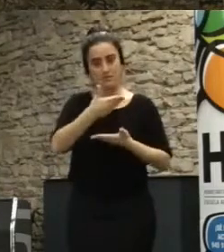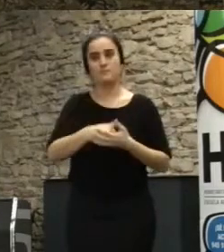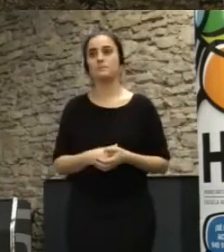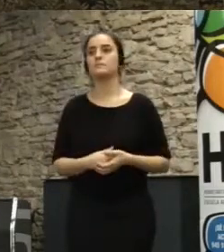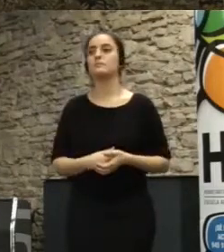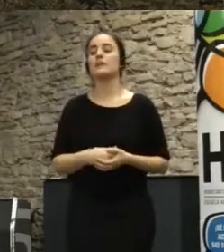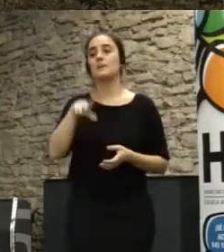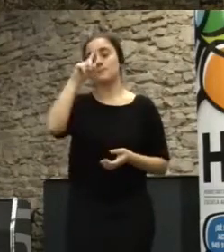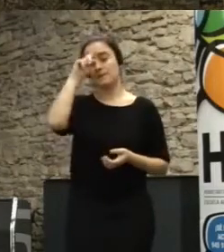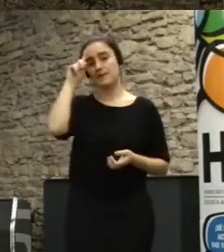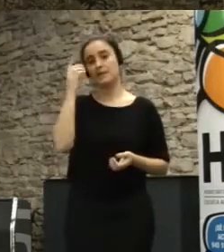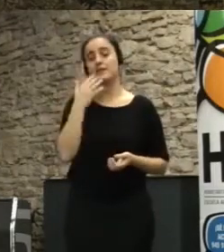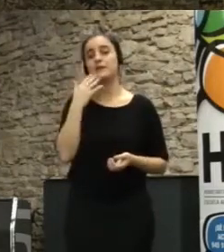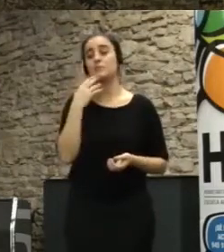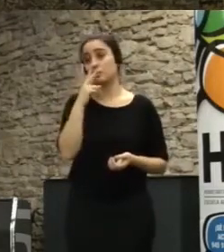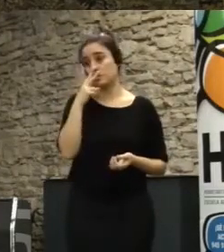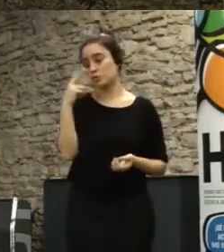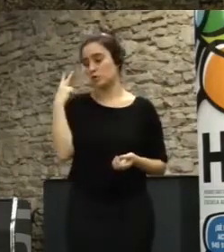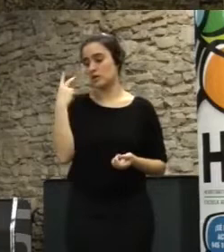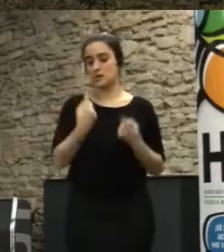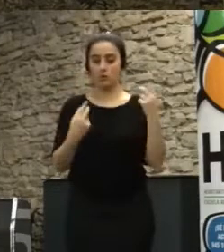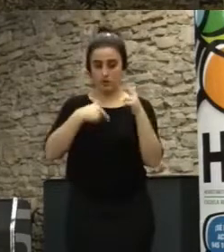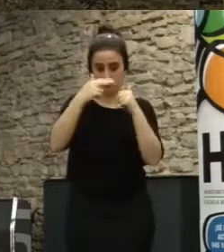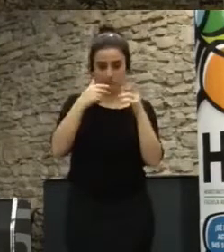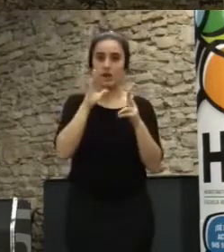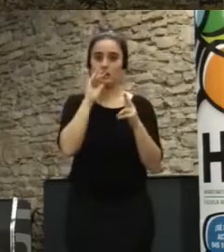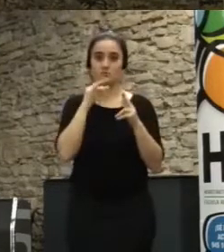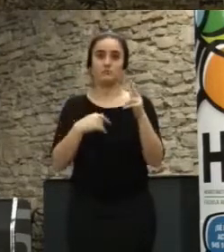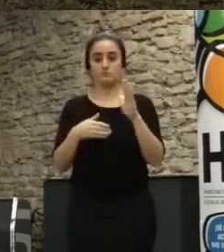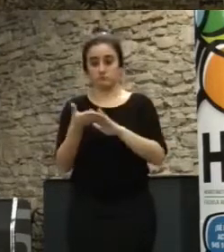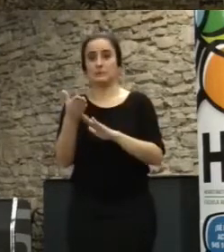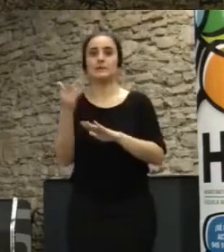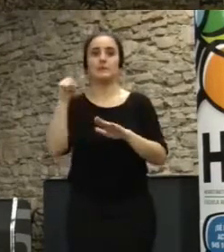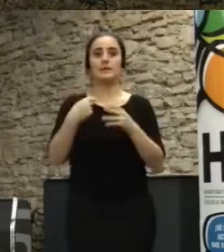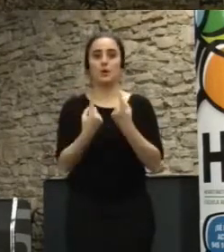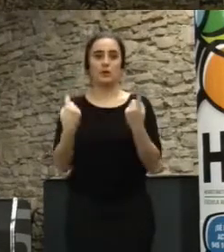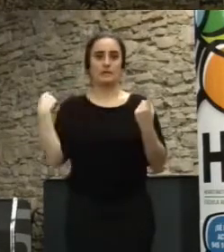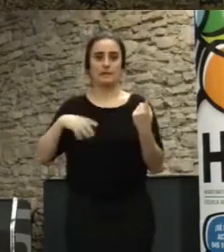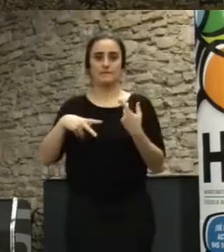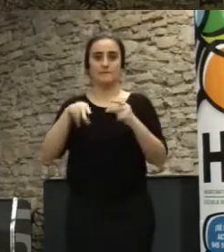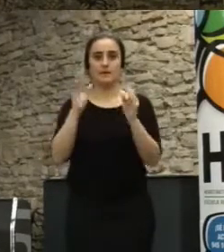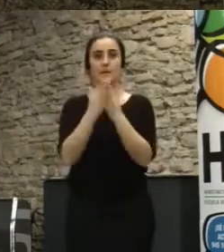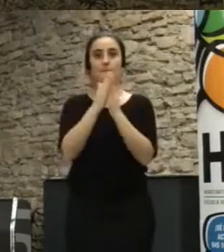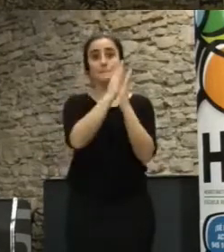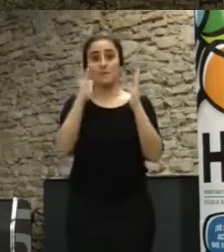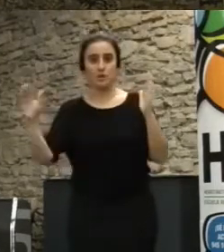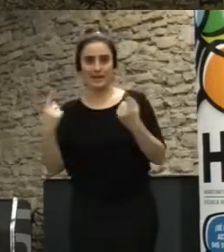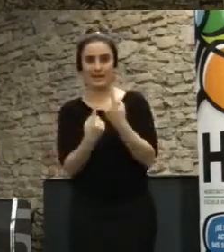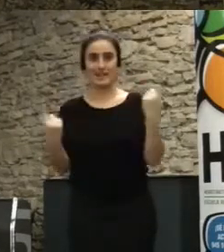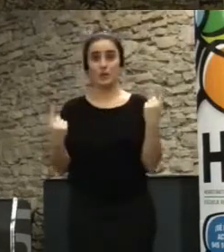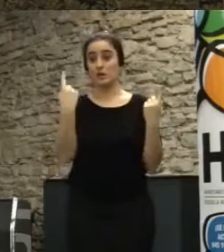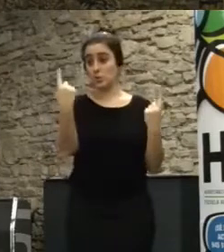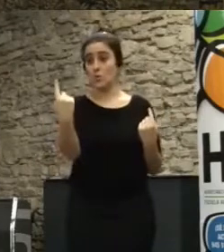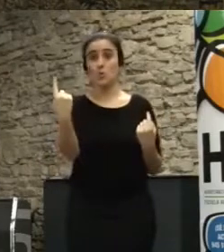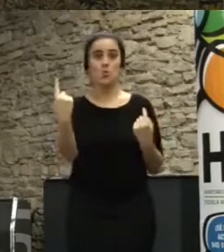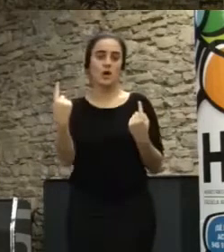se han construido estos dos años algunas están en construcción en ocho nuevas bibliotecas en barrios que no tenían esta es una en San Fermín que se